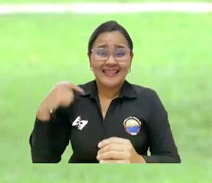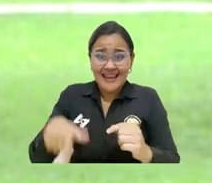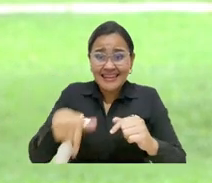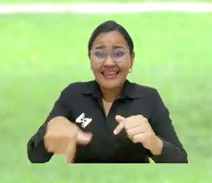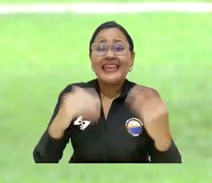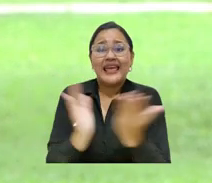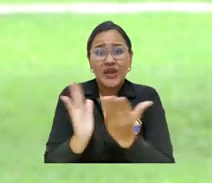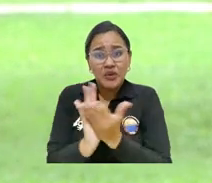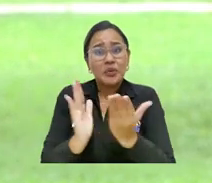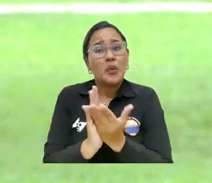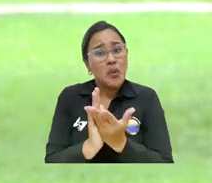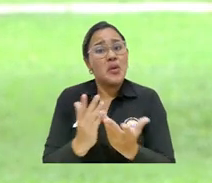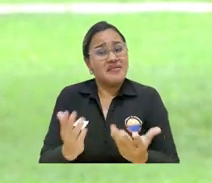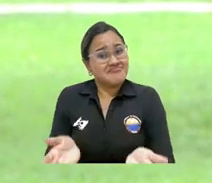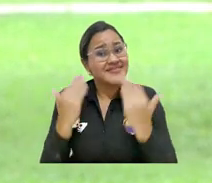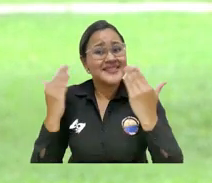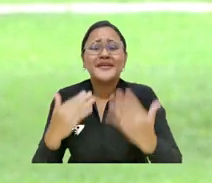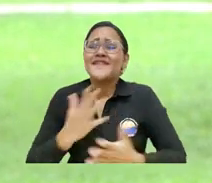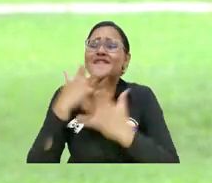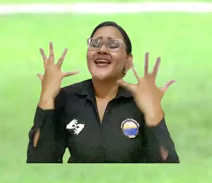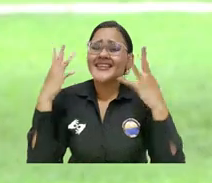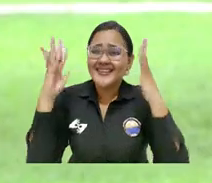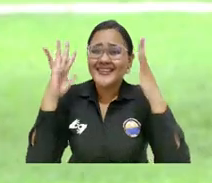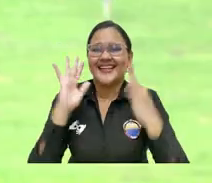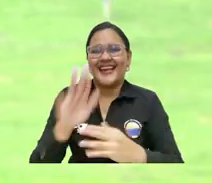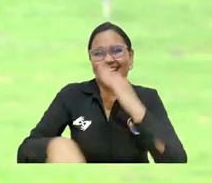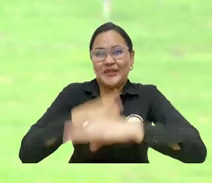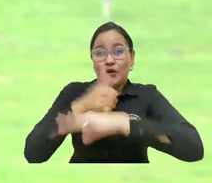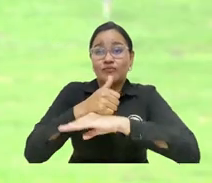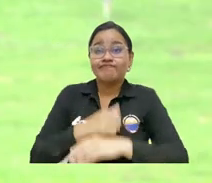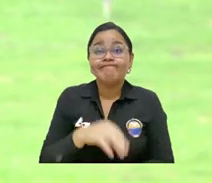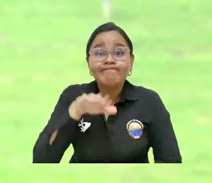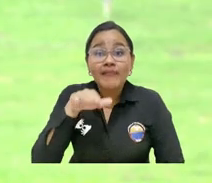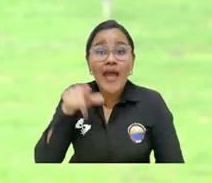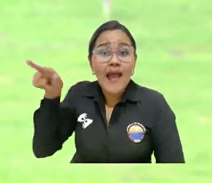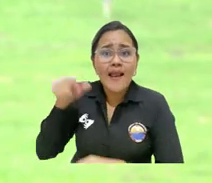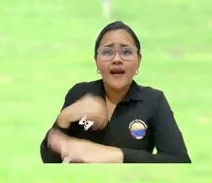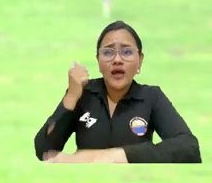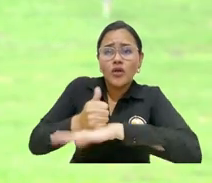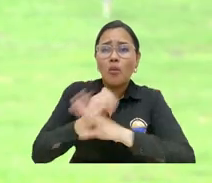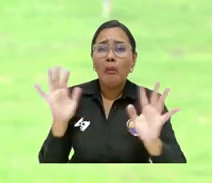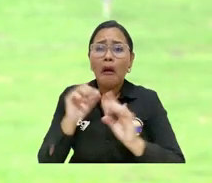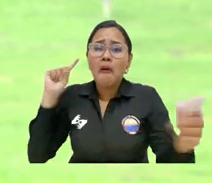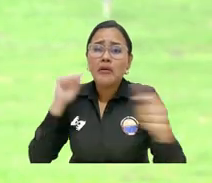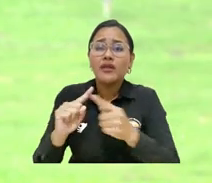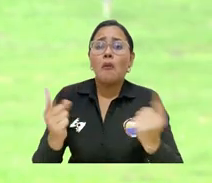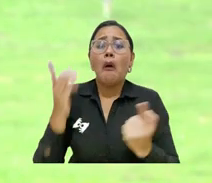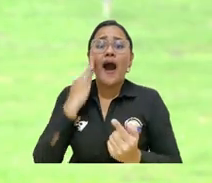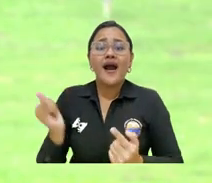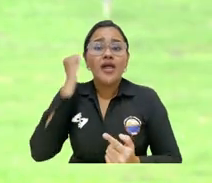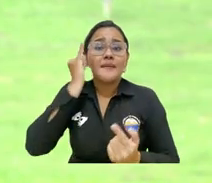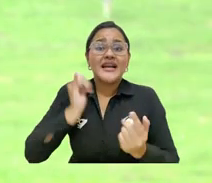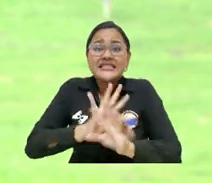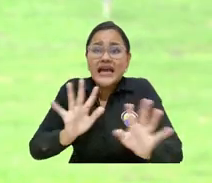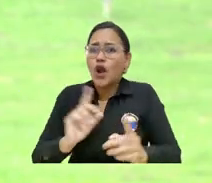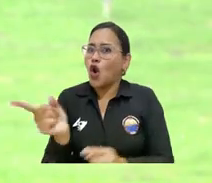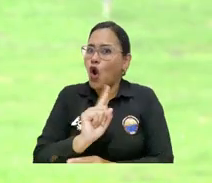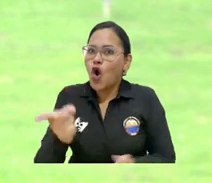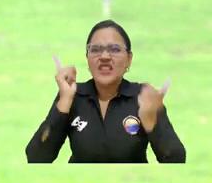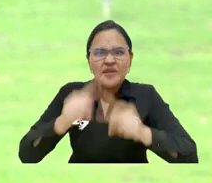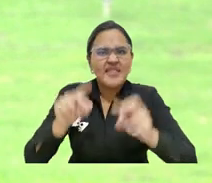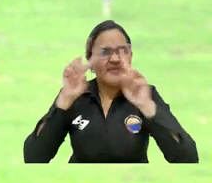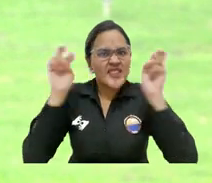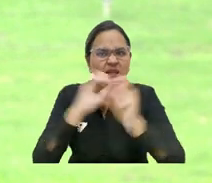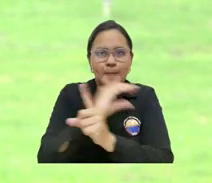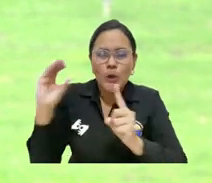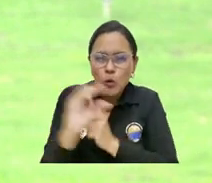universidad, de haber estudiado aquí y de habernos preparado para acá y felicidades para el rector. Es un rector que no se basa solamente en lo académico, sino que él también